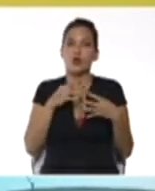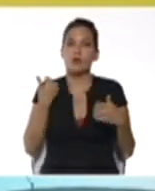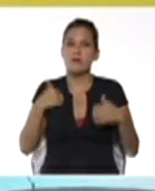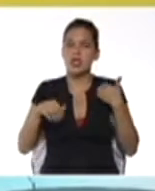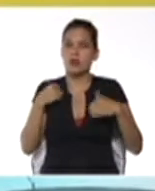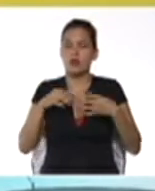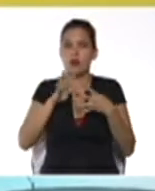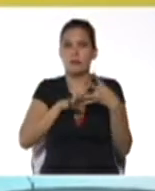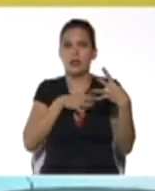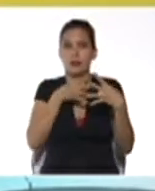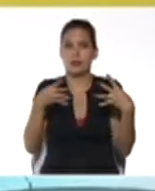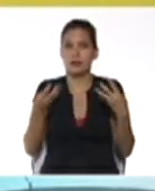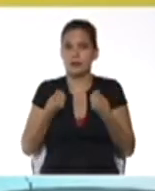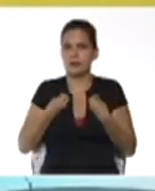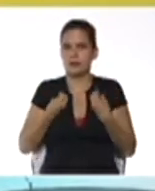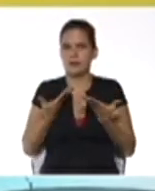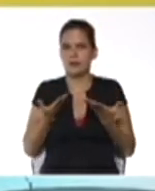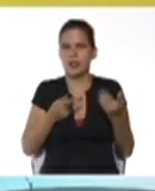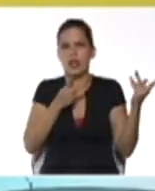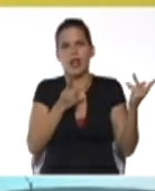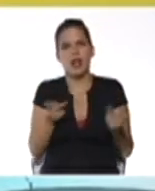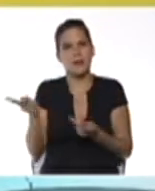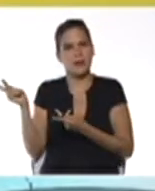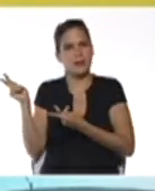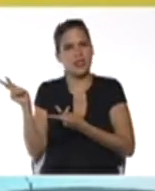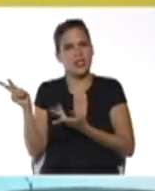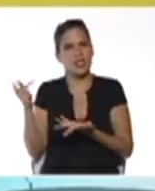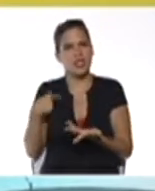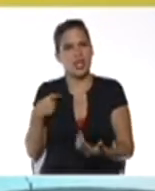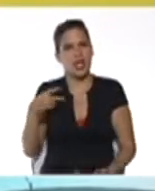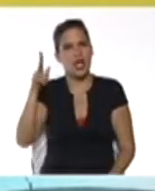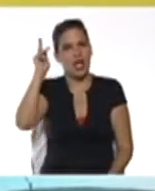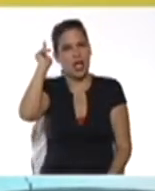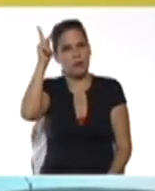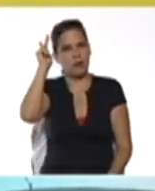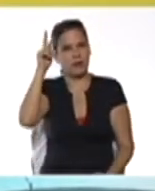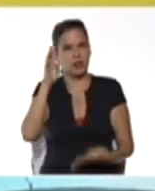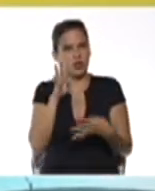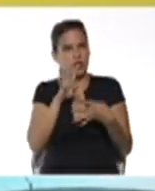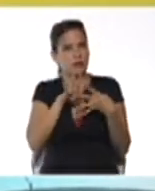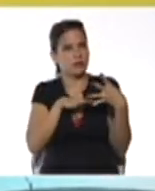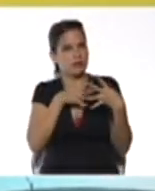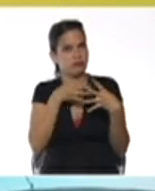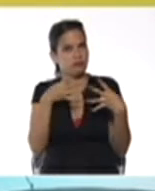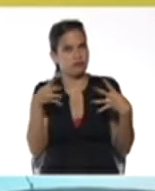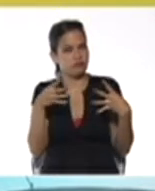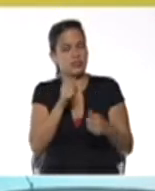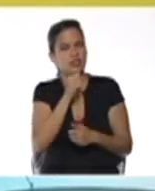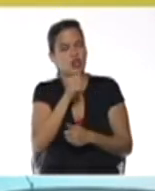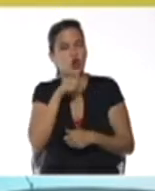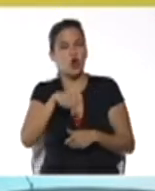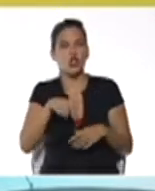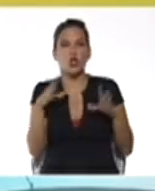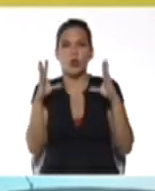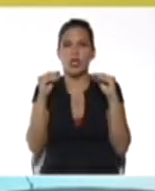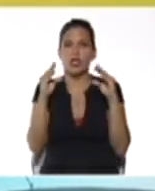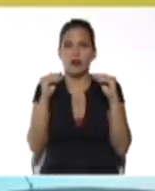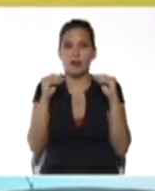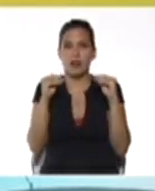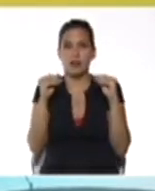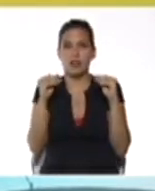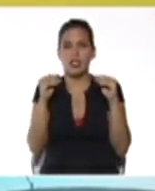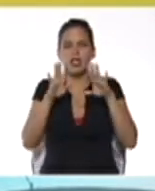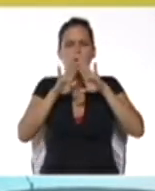Matemáticas para la Vida. Vamos a darle la bienvenida a nuestro profesor Yuliver Carpio, quien hoy nos va a estar hablando de este